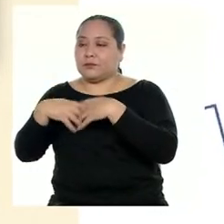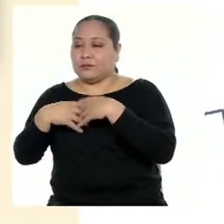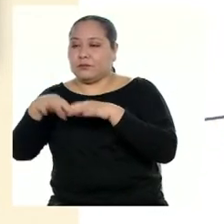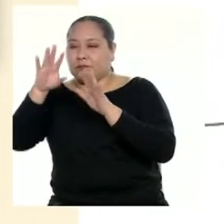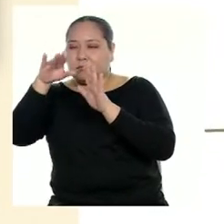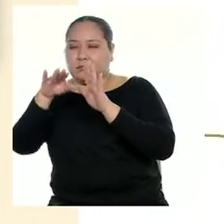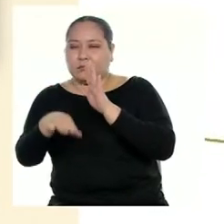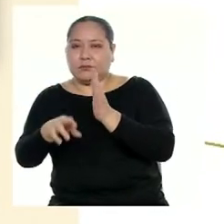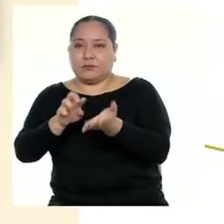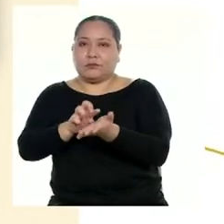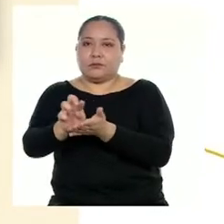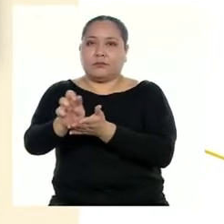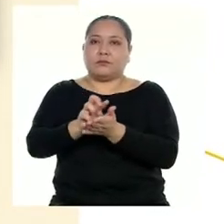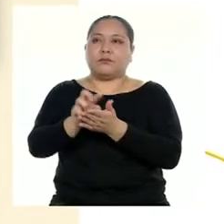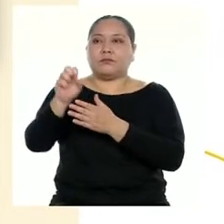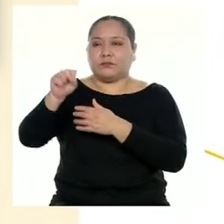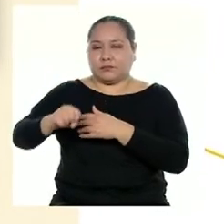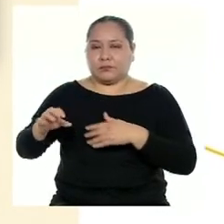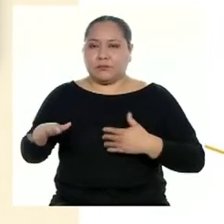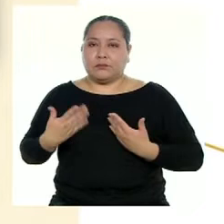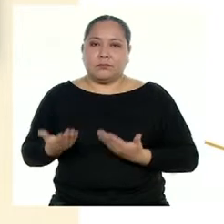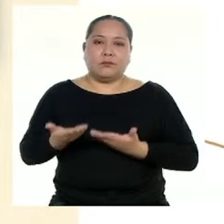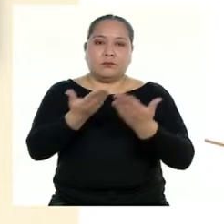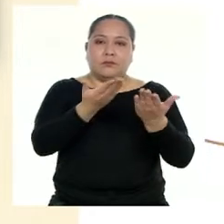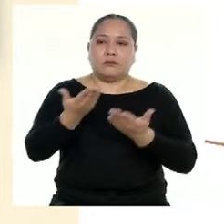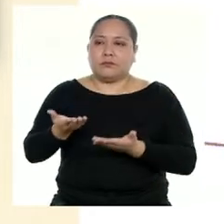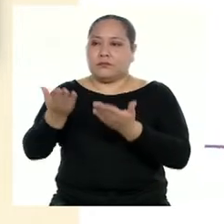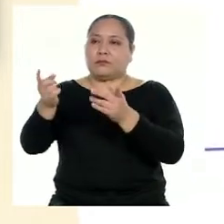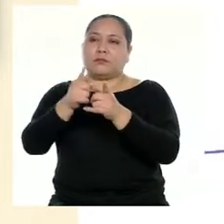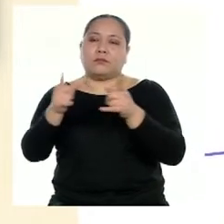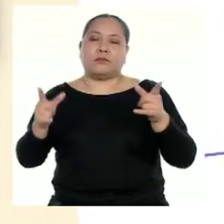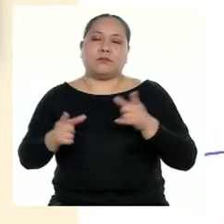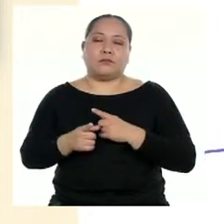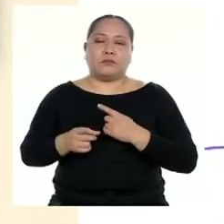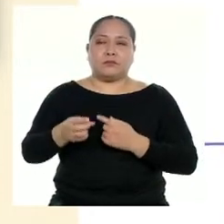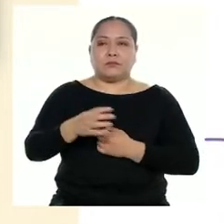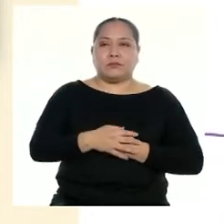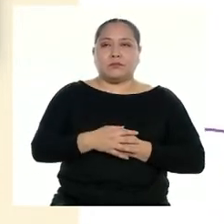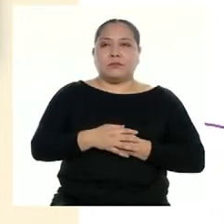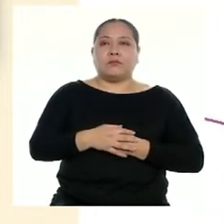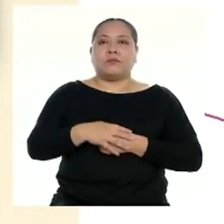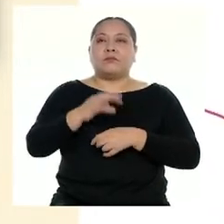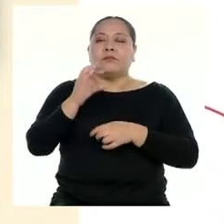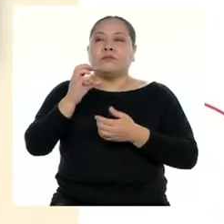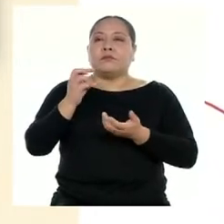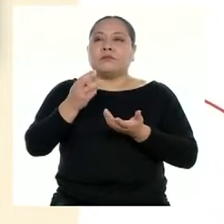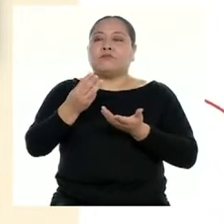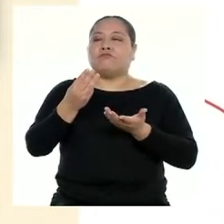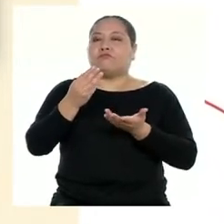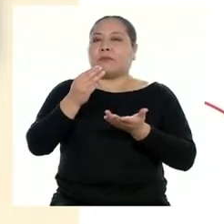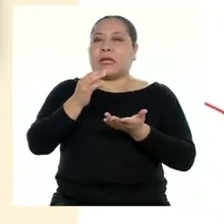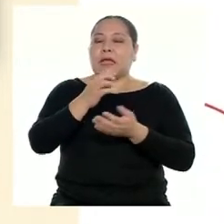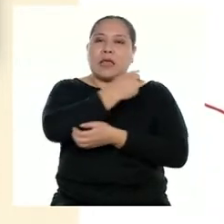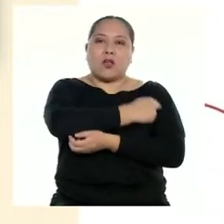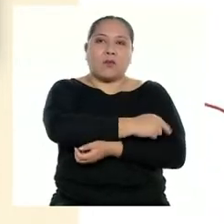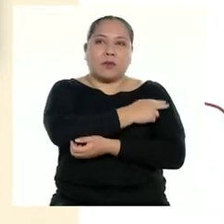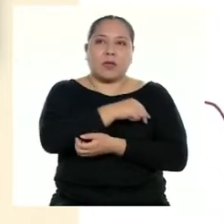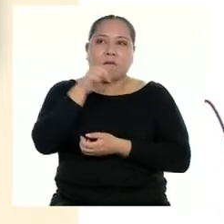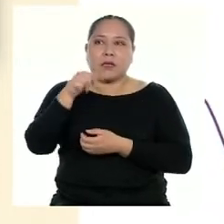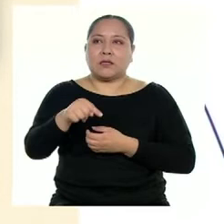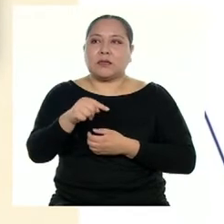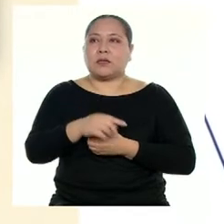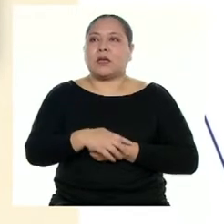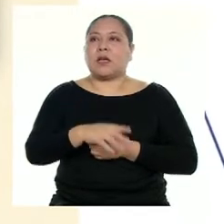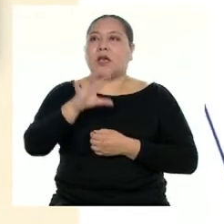pureza puedan también abastecer a centros médicos. Este oxígeno de 93% de pureza es